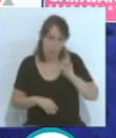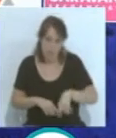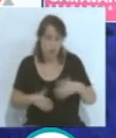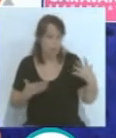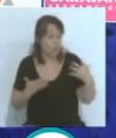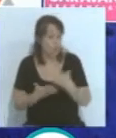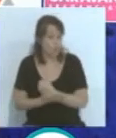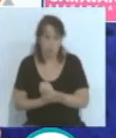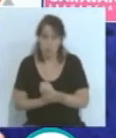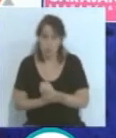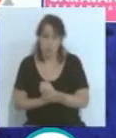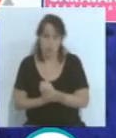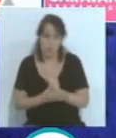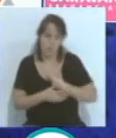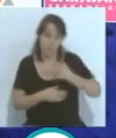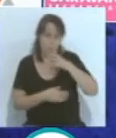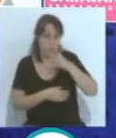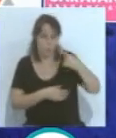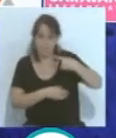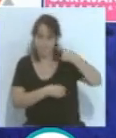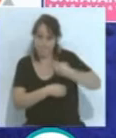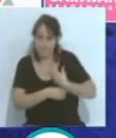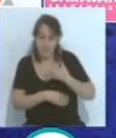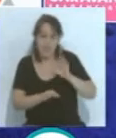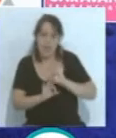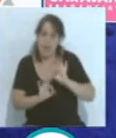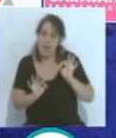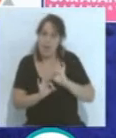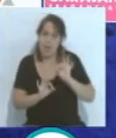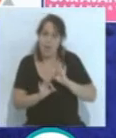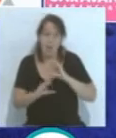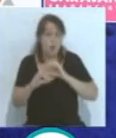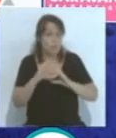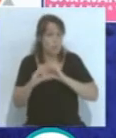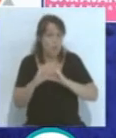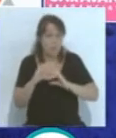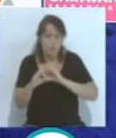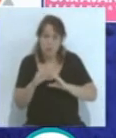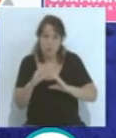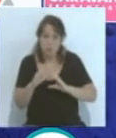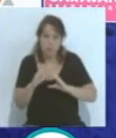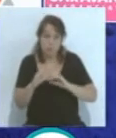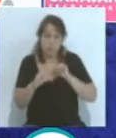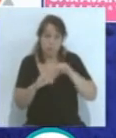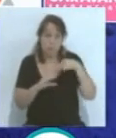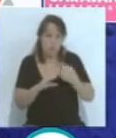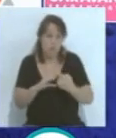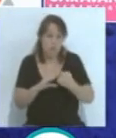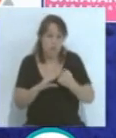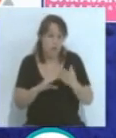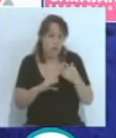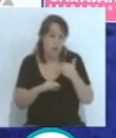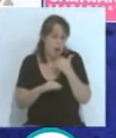Todo, desde la imposición, no ha habido absolutamente ningún tipo de comunicación con ningún elemento